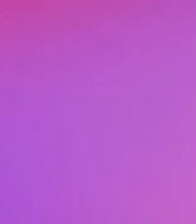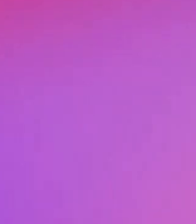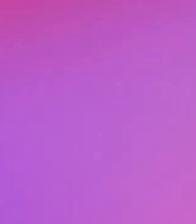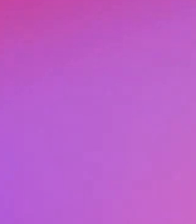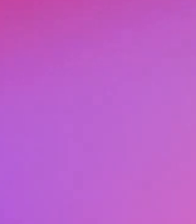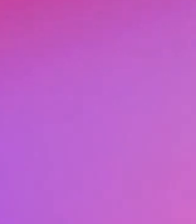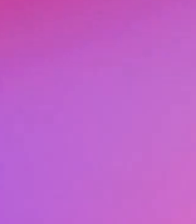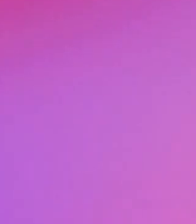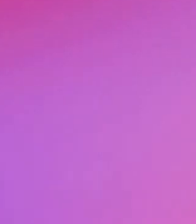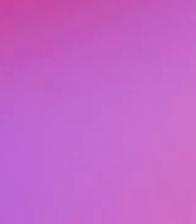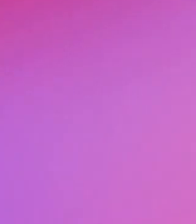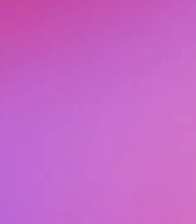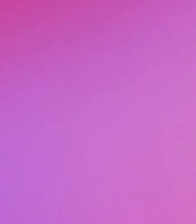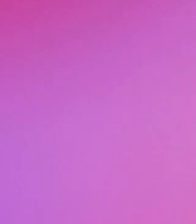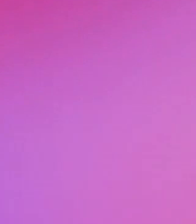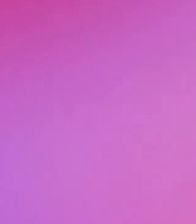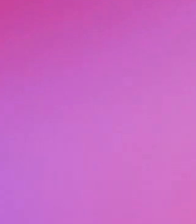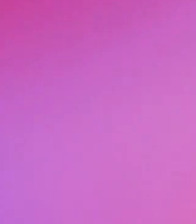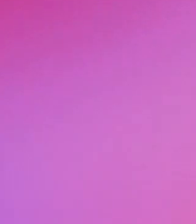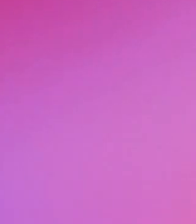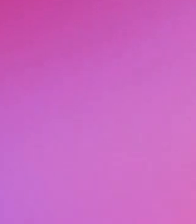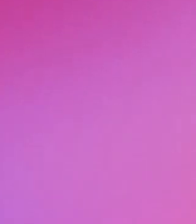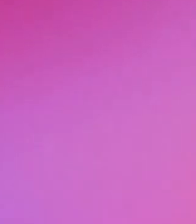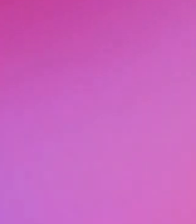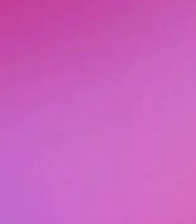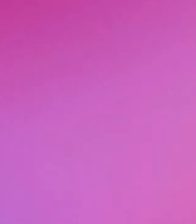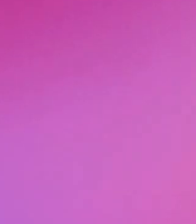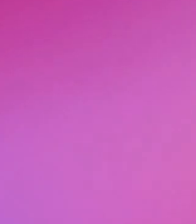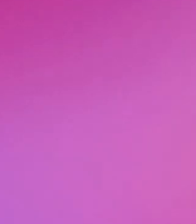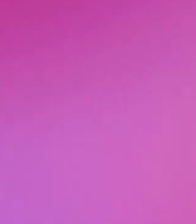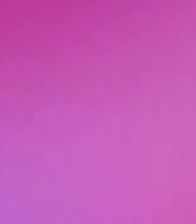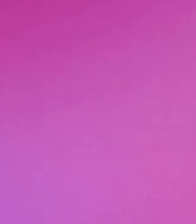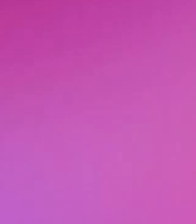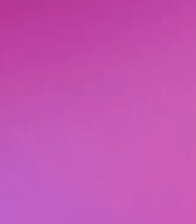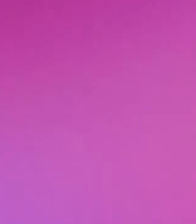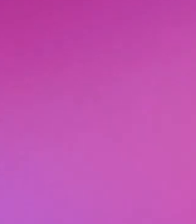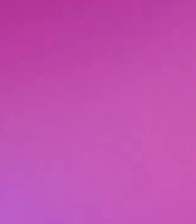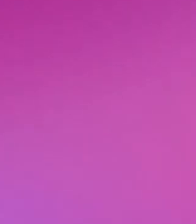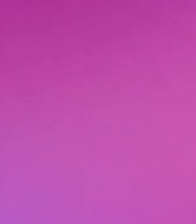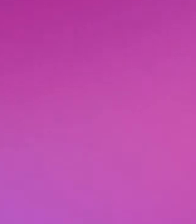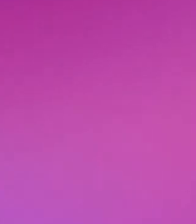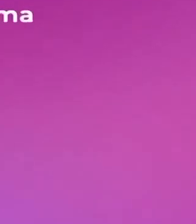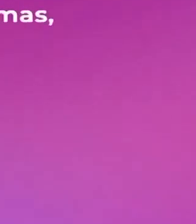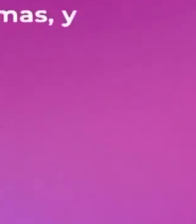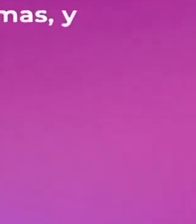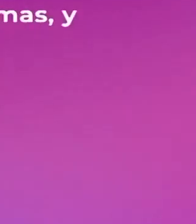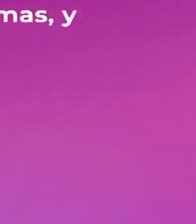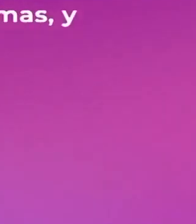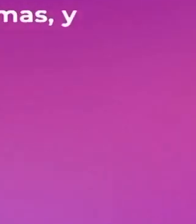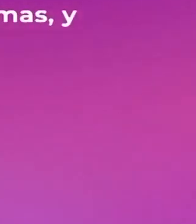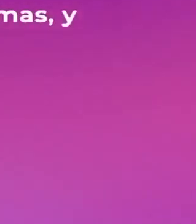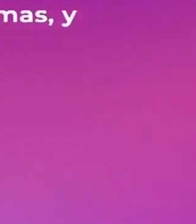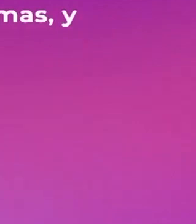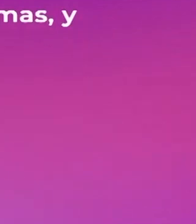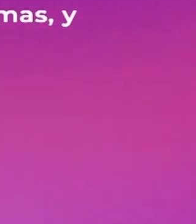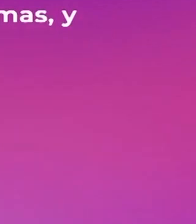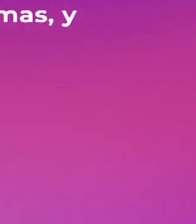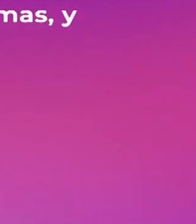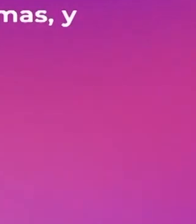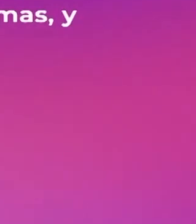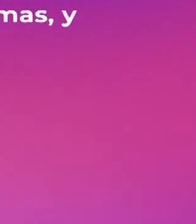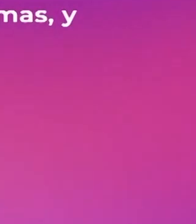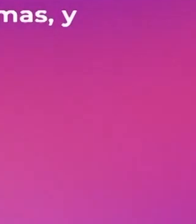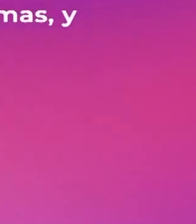el sitio aprendeencasa.cep.gov.mx en donde podrás ver nuevamente los videos de los